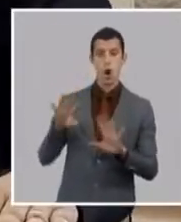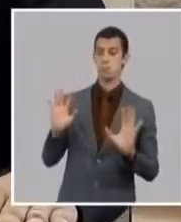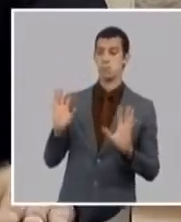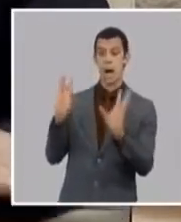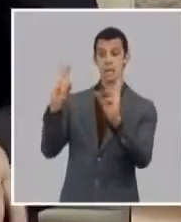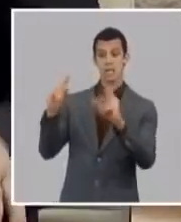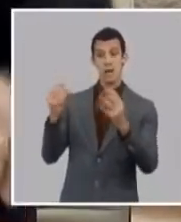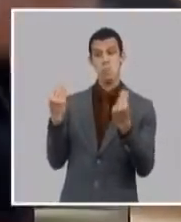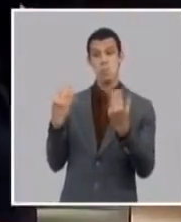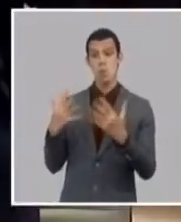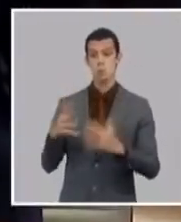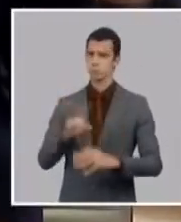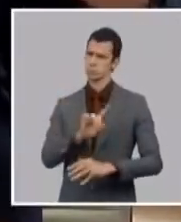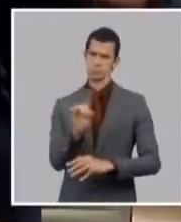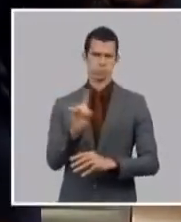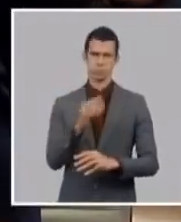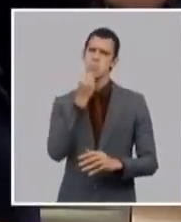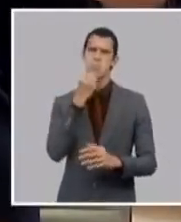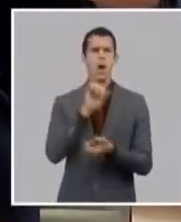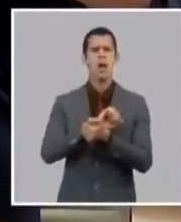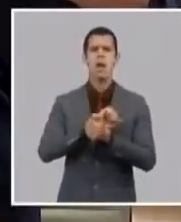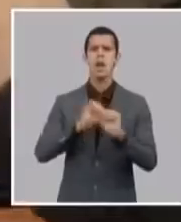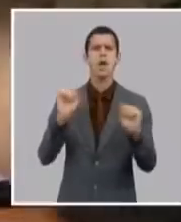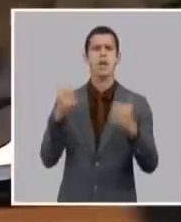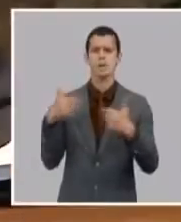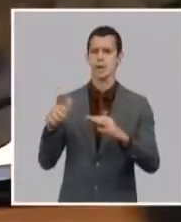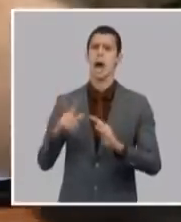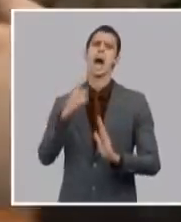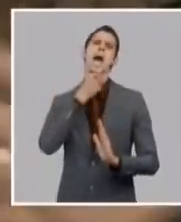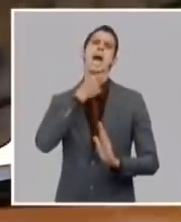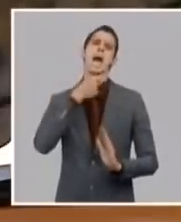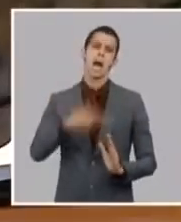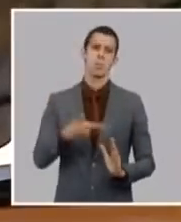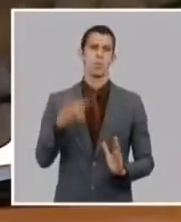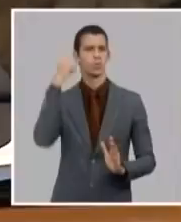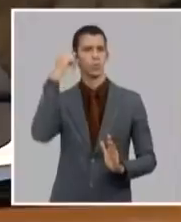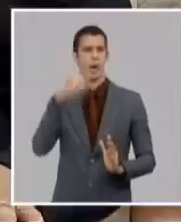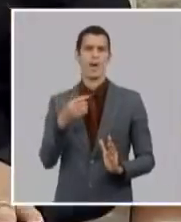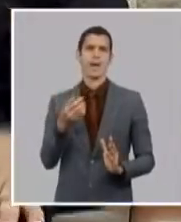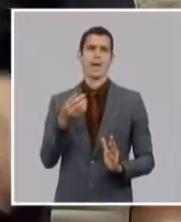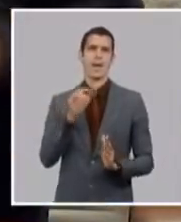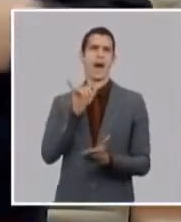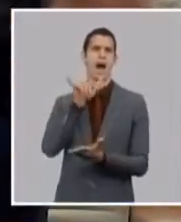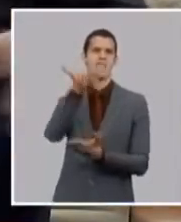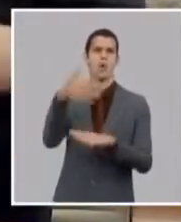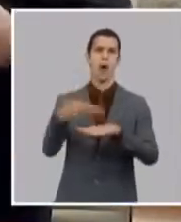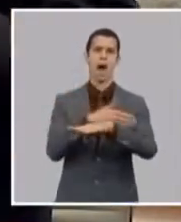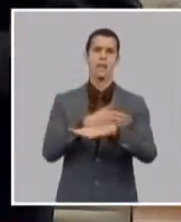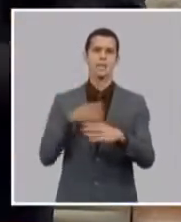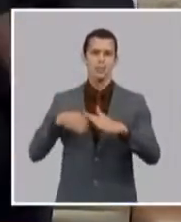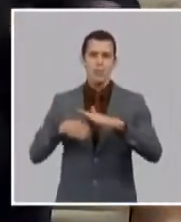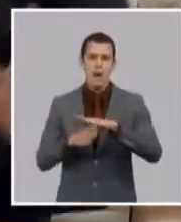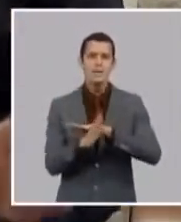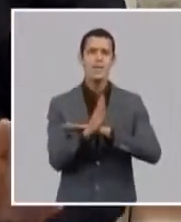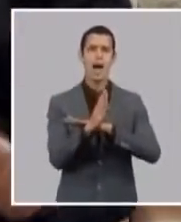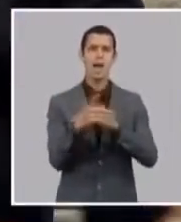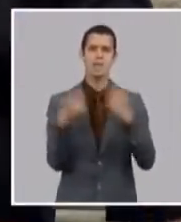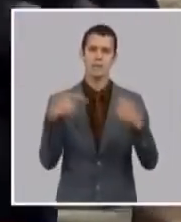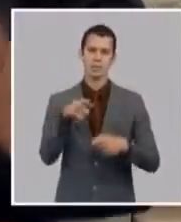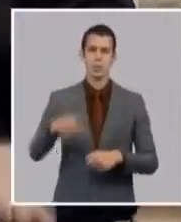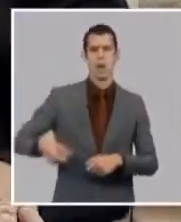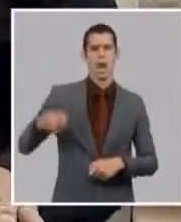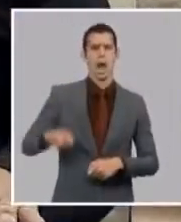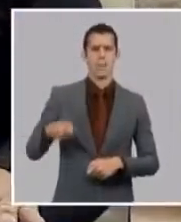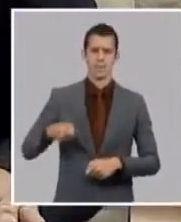aduana el límite se lo puede poner la agro línea las maletas pero usted puede traer una maleta dos, tres llenas de